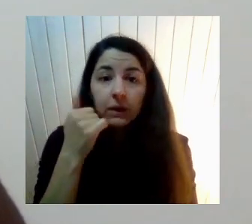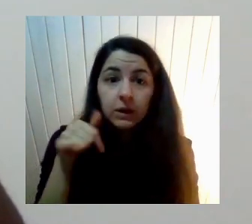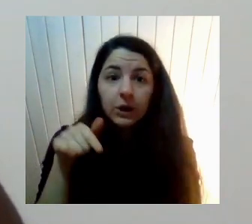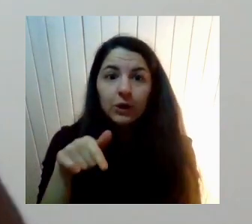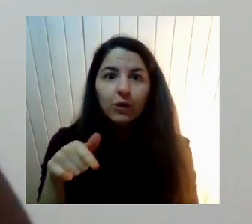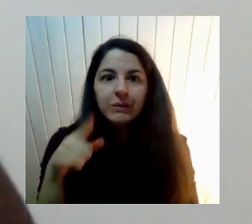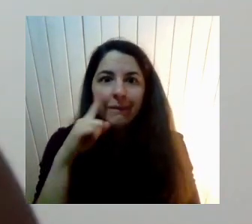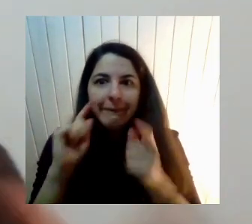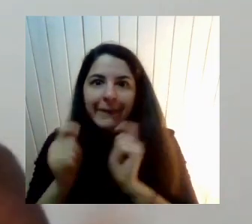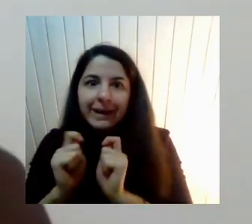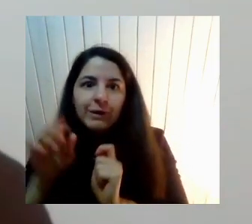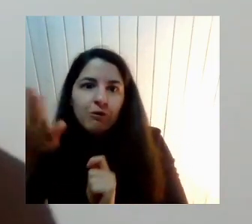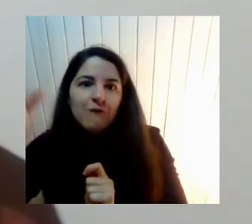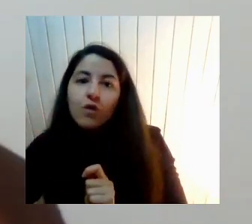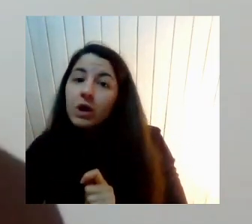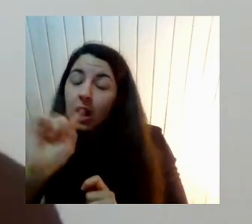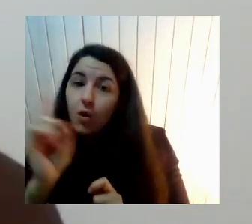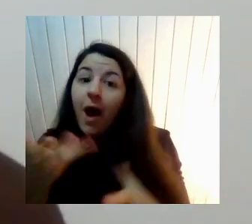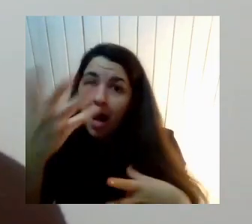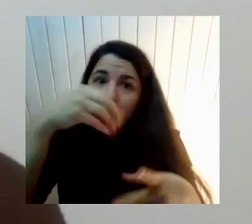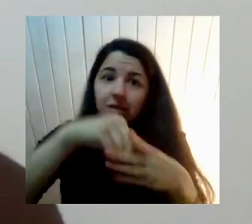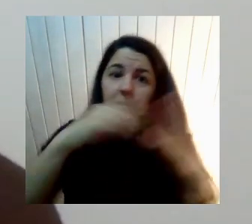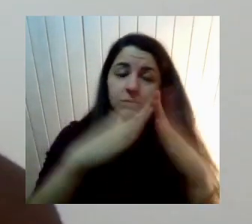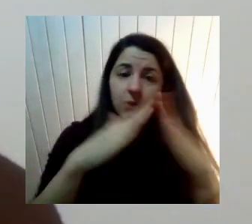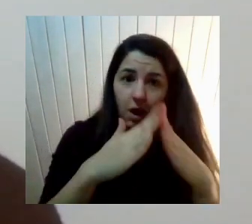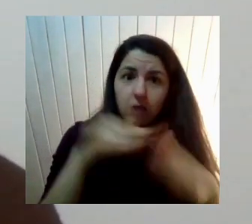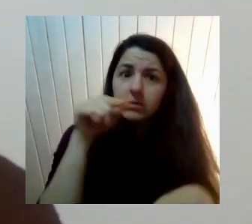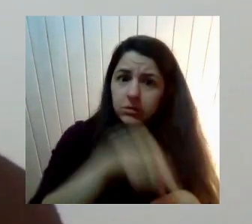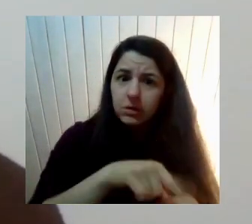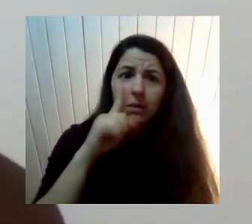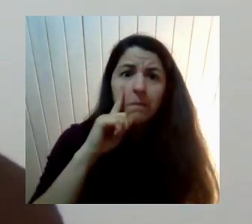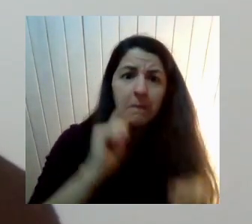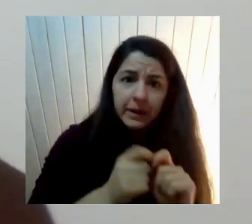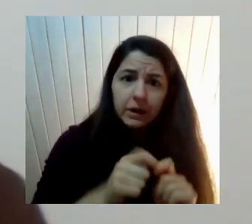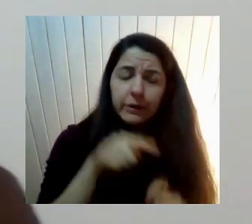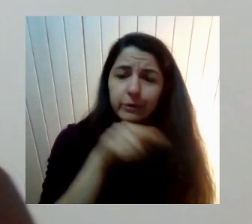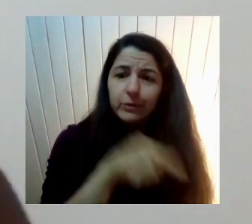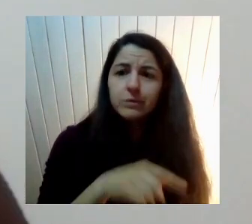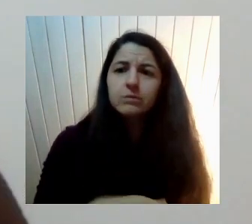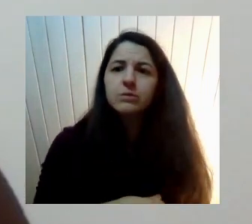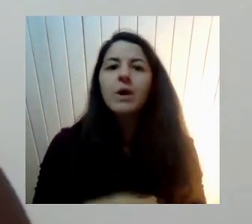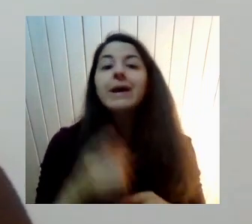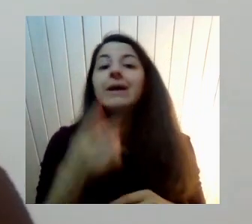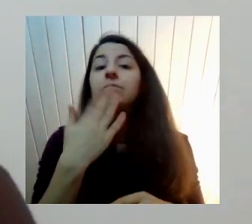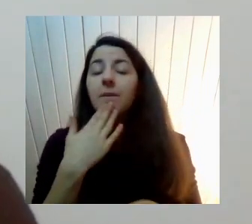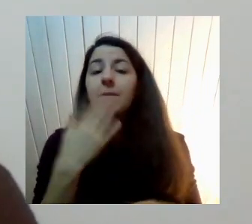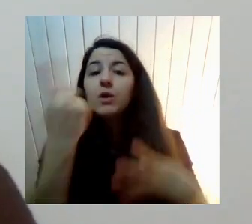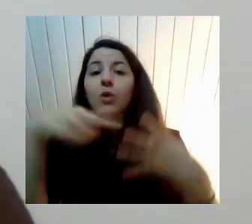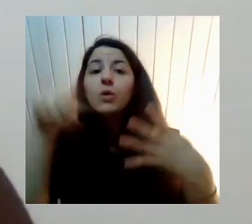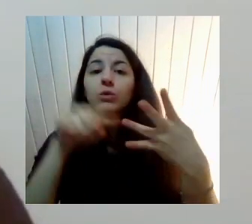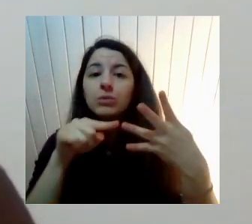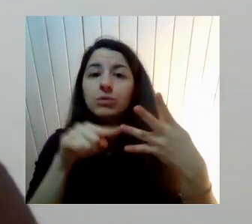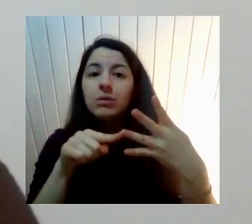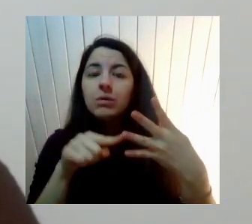Corran peligro Adentro de sus hogares Y por otro lado Tenemos otro episodio Importante Por el feminismo Que es la tipificación Del